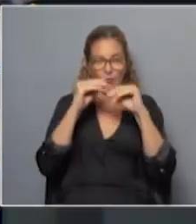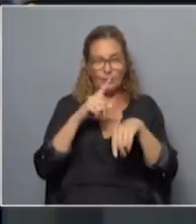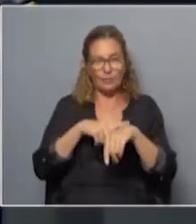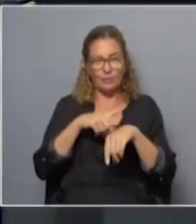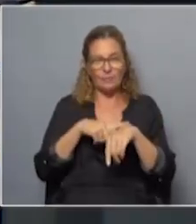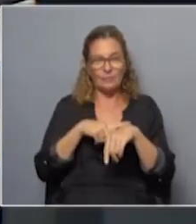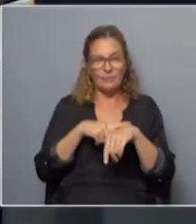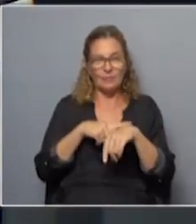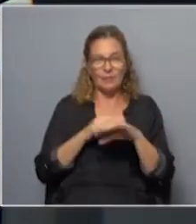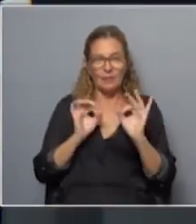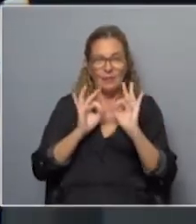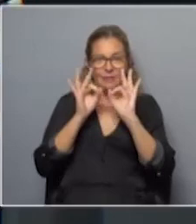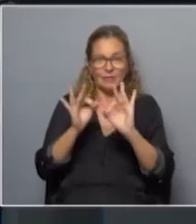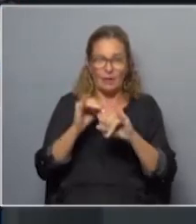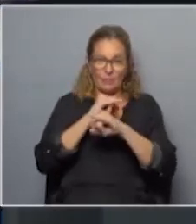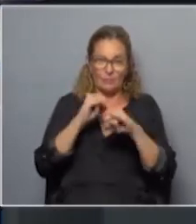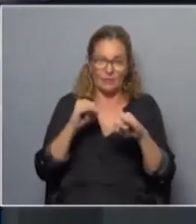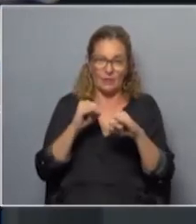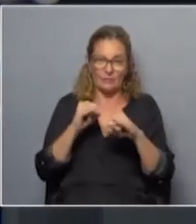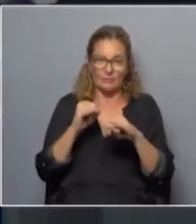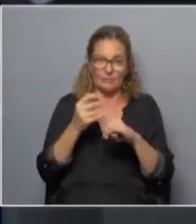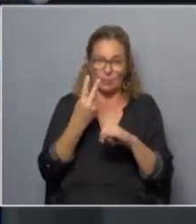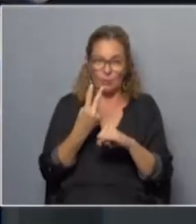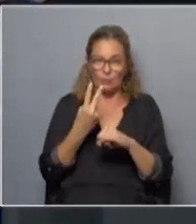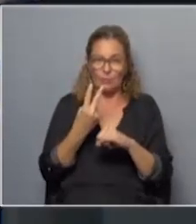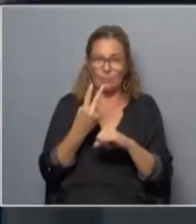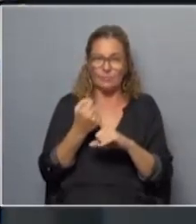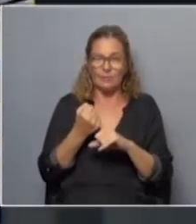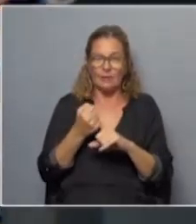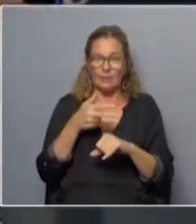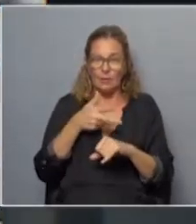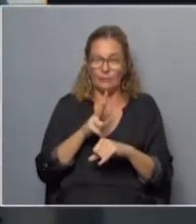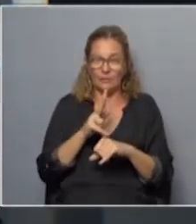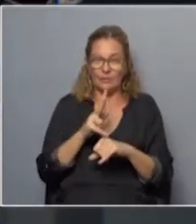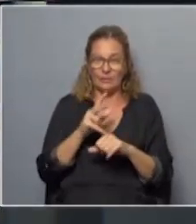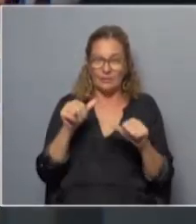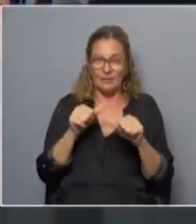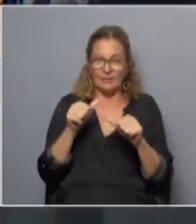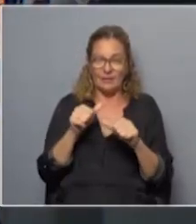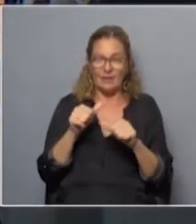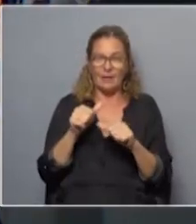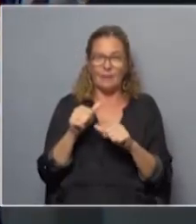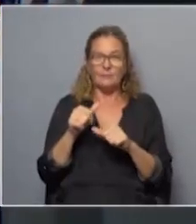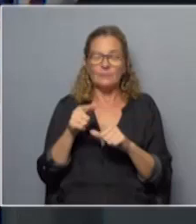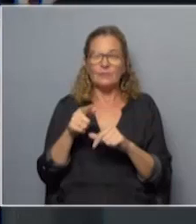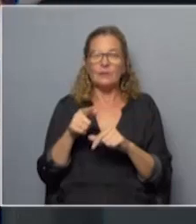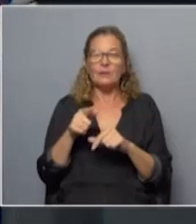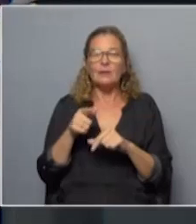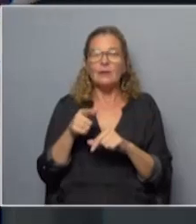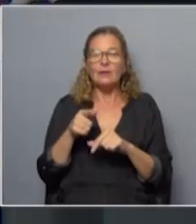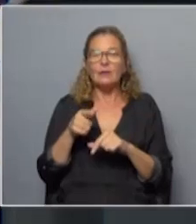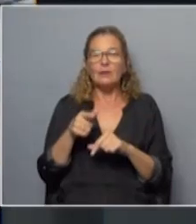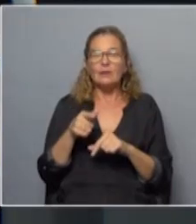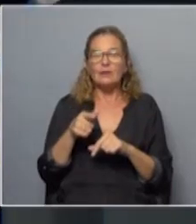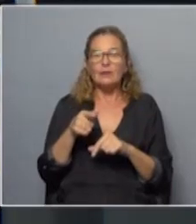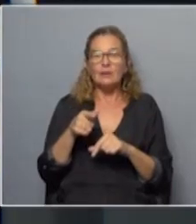minutos y bueno llegamos nos vamos pero con dos menciones que tienen que ver con la fecha que si no las hiciéramos caeríamos en una enorme omisión en